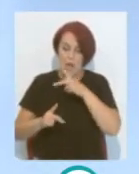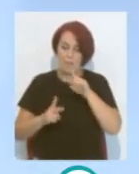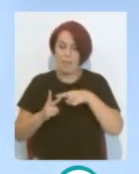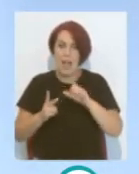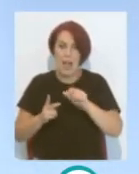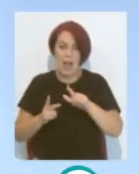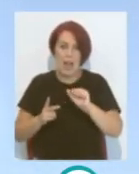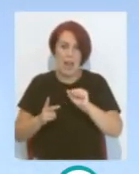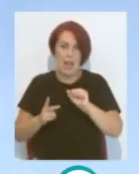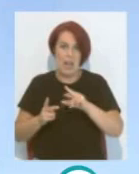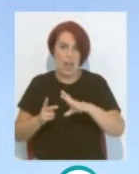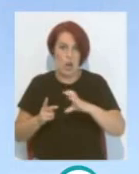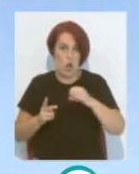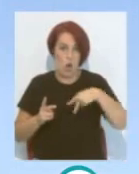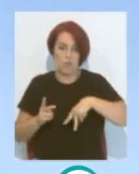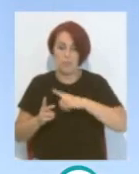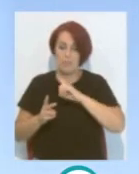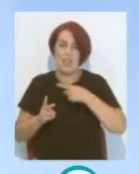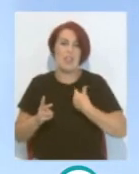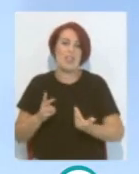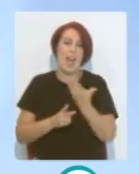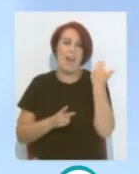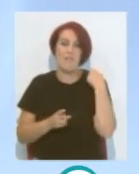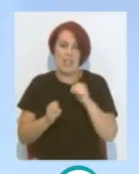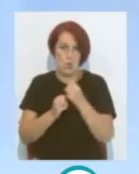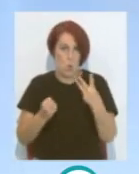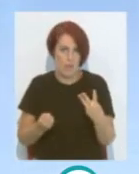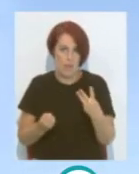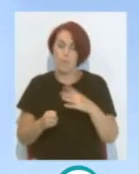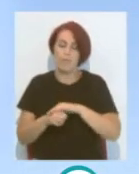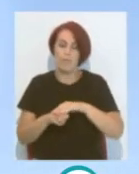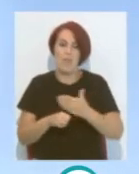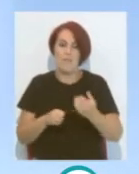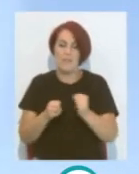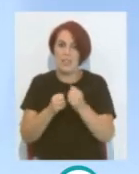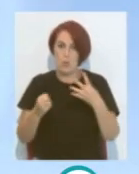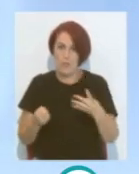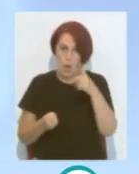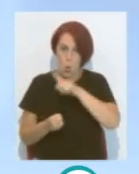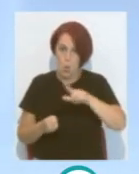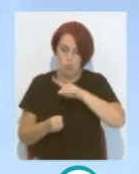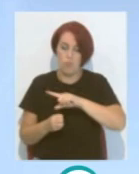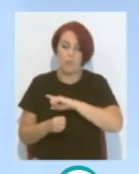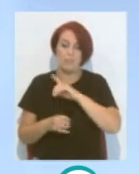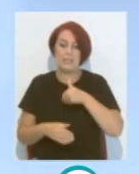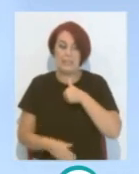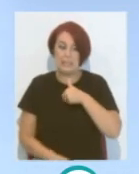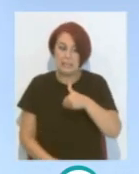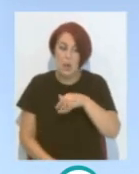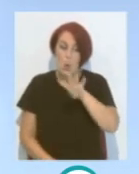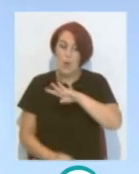Tomás Alarcón El día 29 de julio Ya más adelante Estábamos en el 4 de